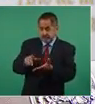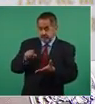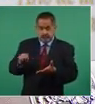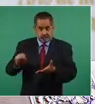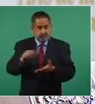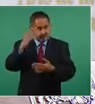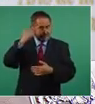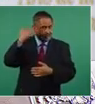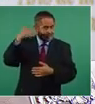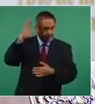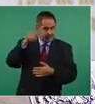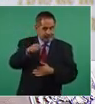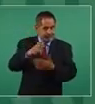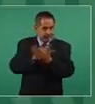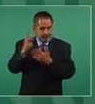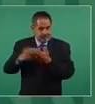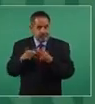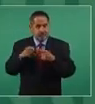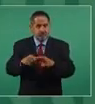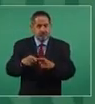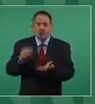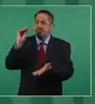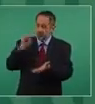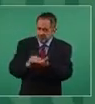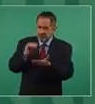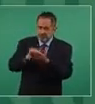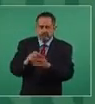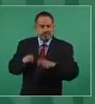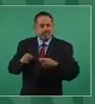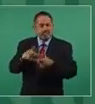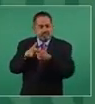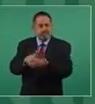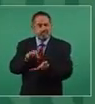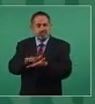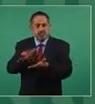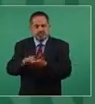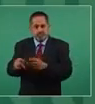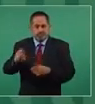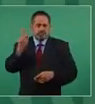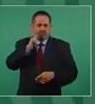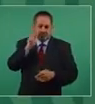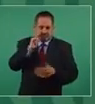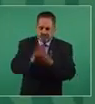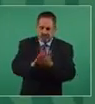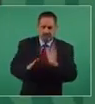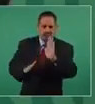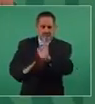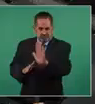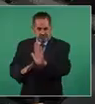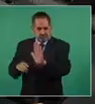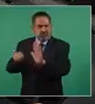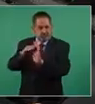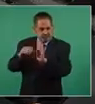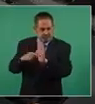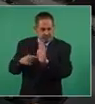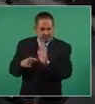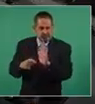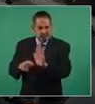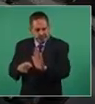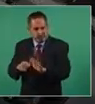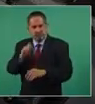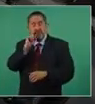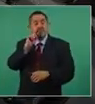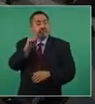en ese programa lo siguen recibiendo y se lo puedo probar, pero además hay,